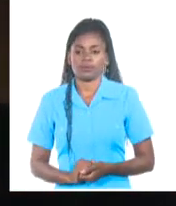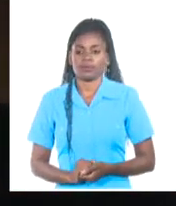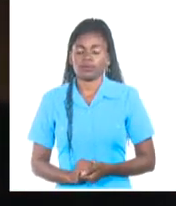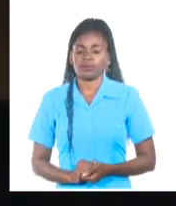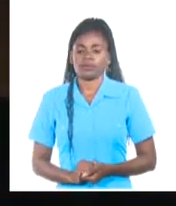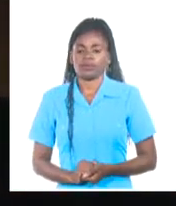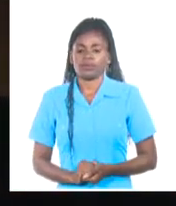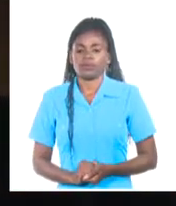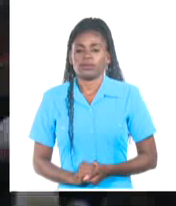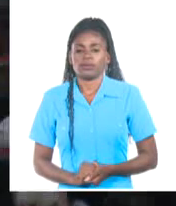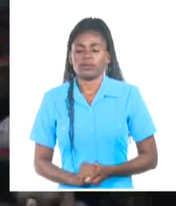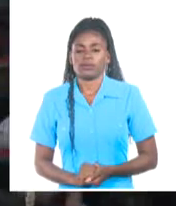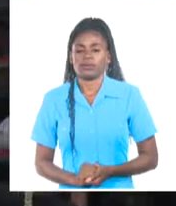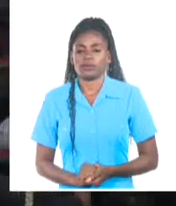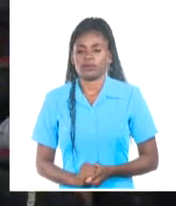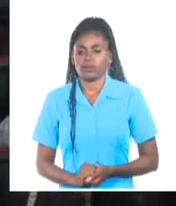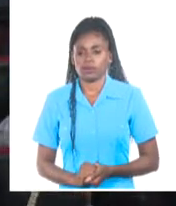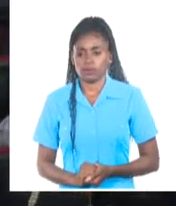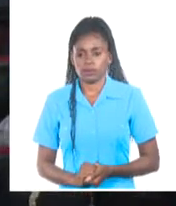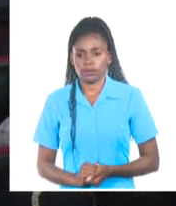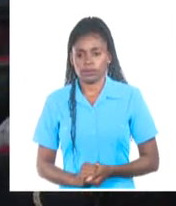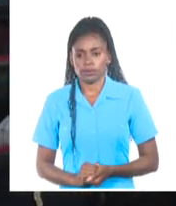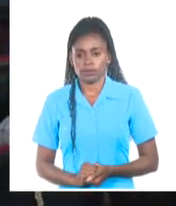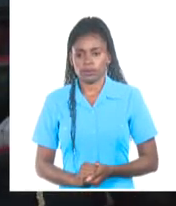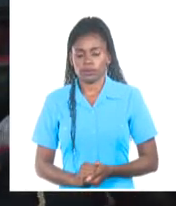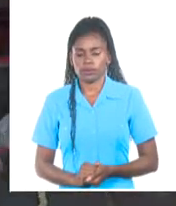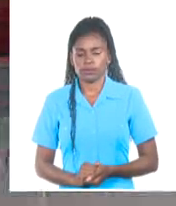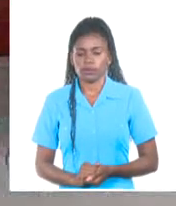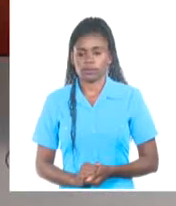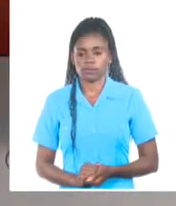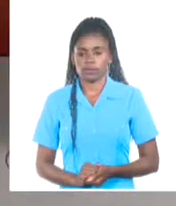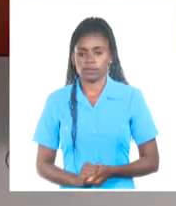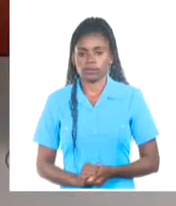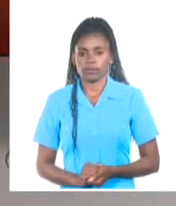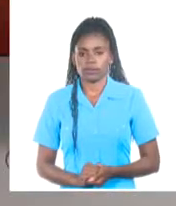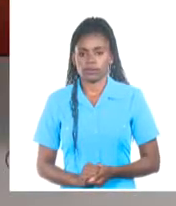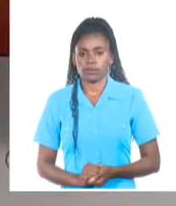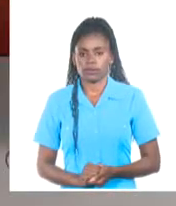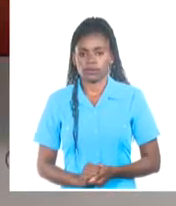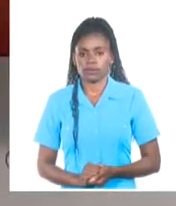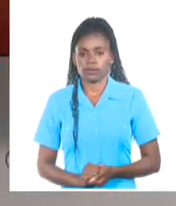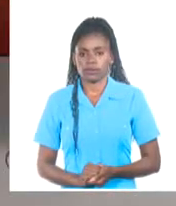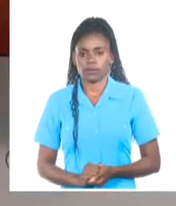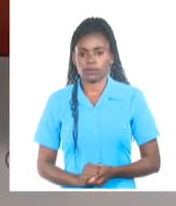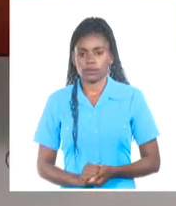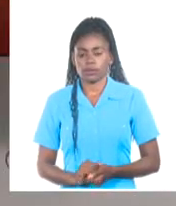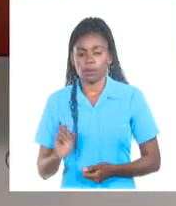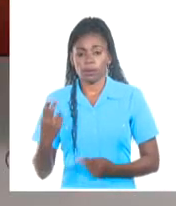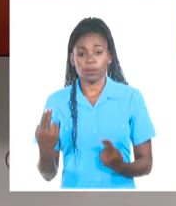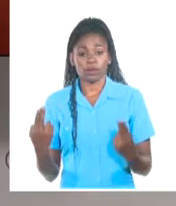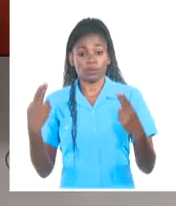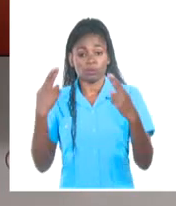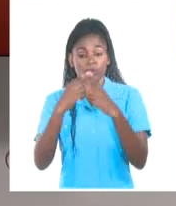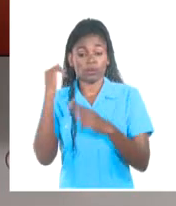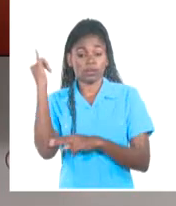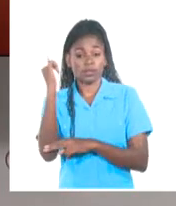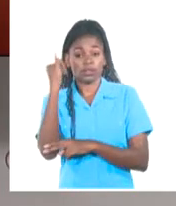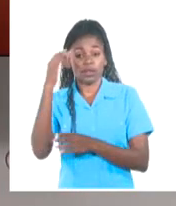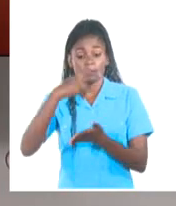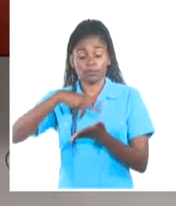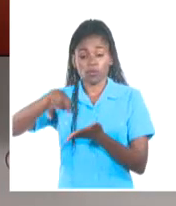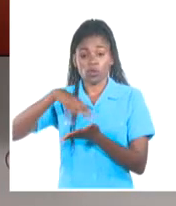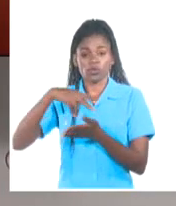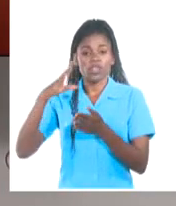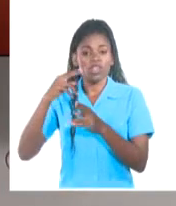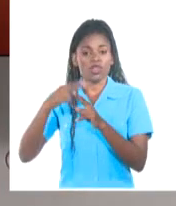Aimea Margos, Sistema Informativo de la Televisión Cubana. La primera jornada del Sertamen Internacional Danzar en